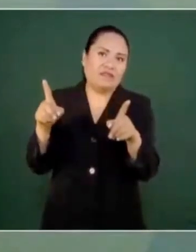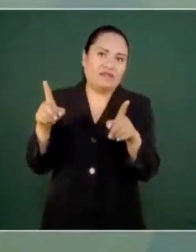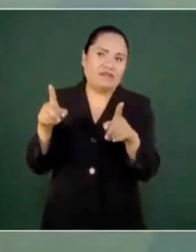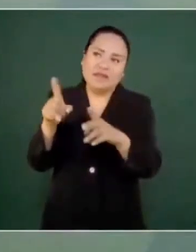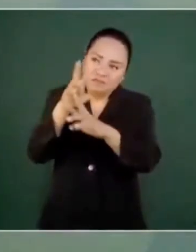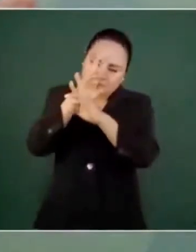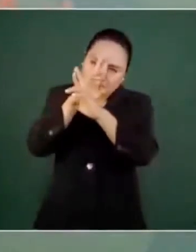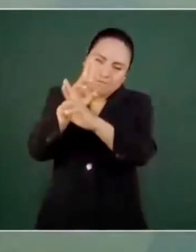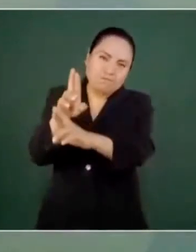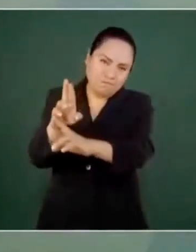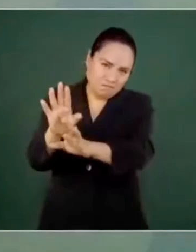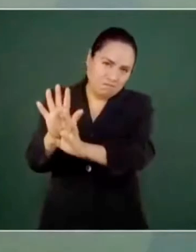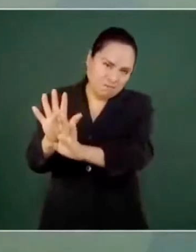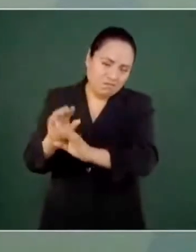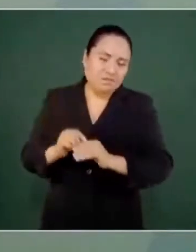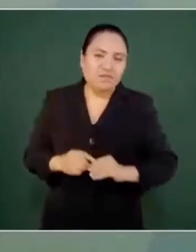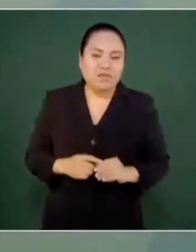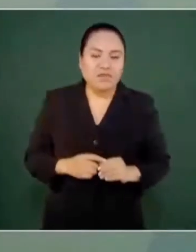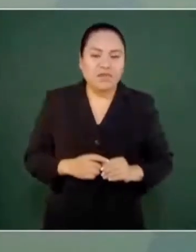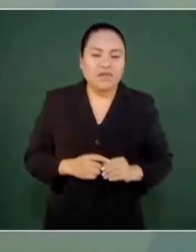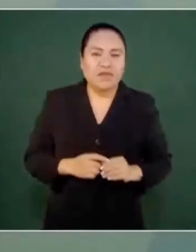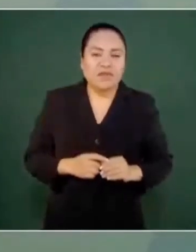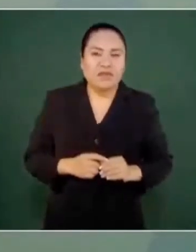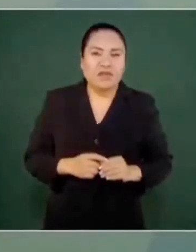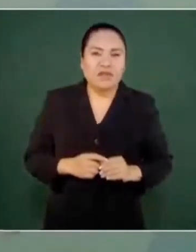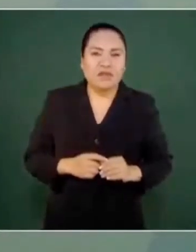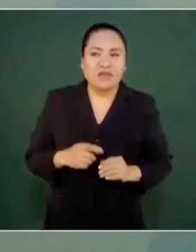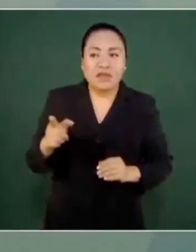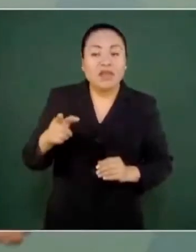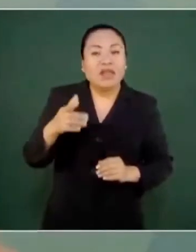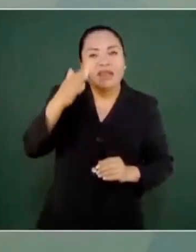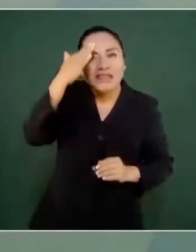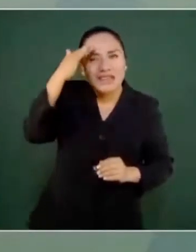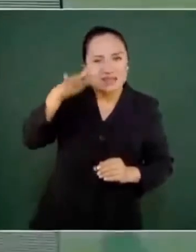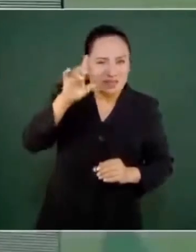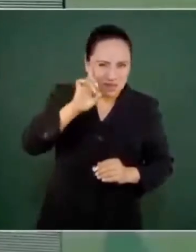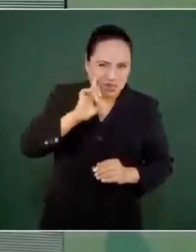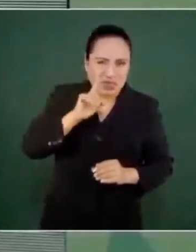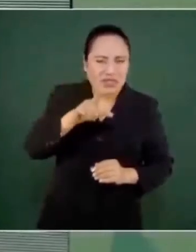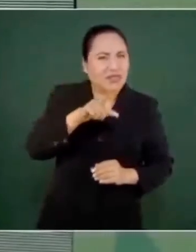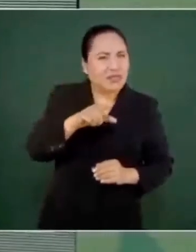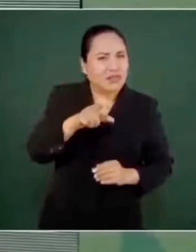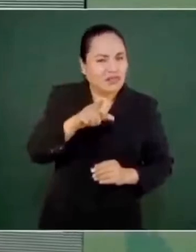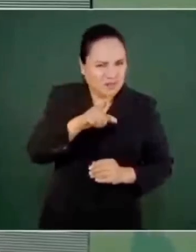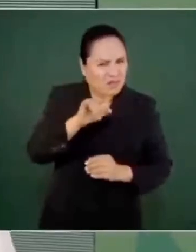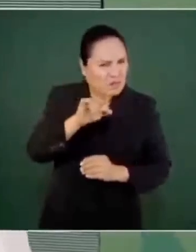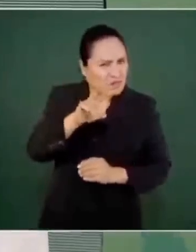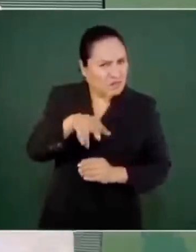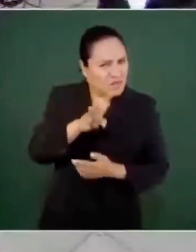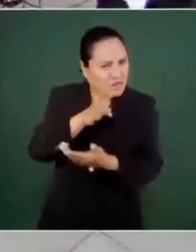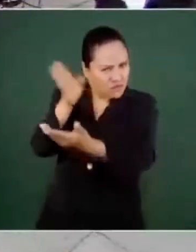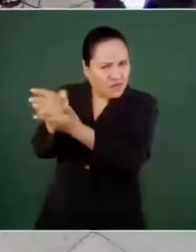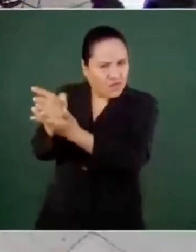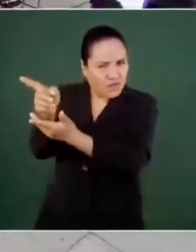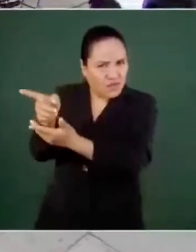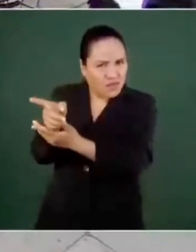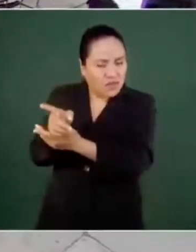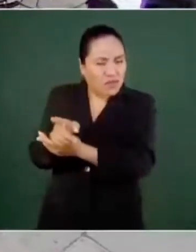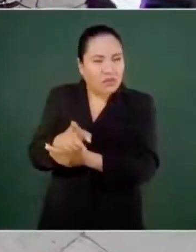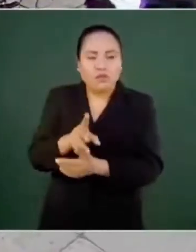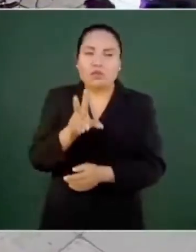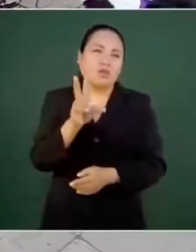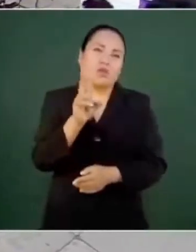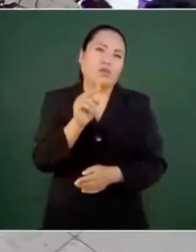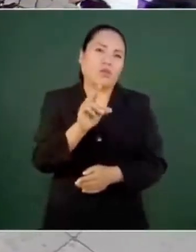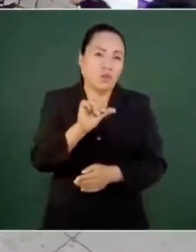Entonces, si me dicen que la señora… ¿Sí fue ella? No, ya fue otra una. Otra señora. Fue el grupo de